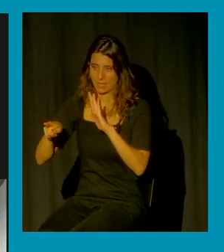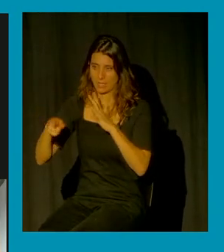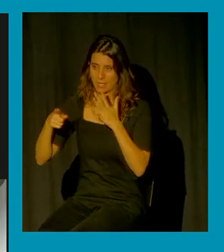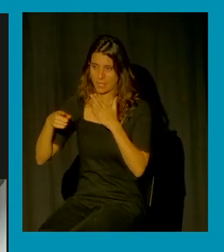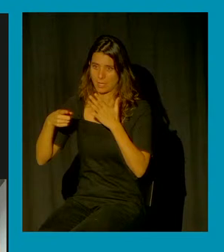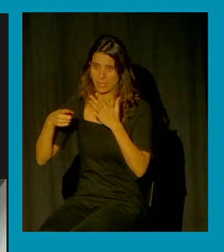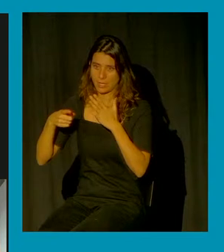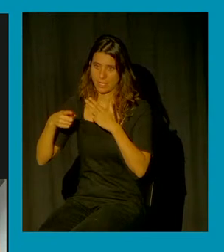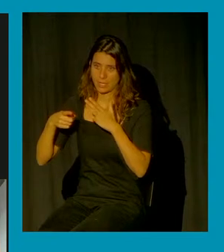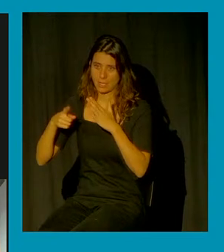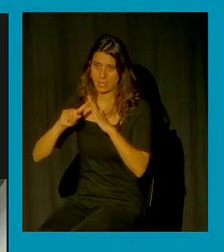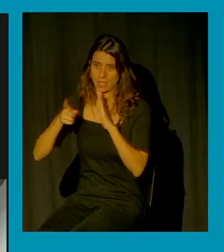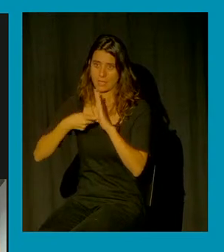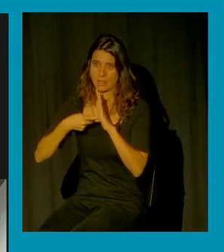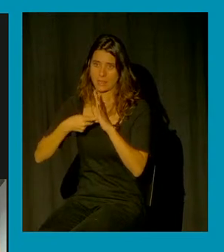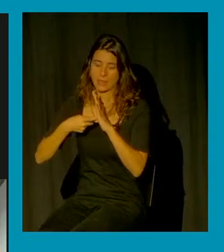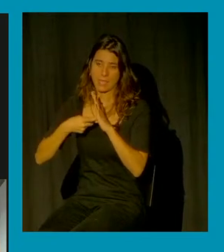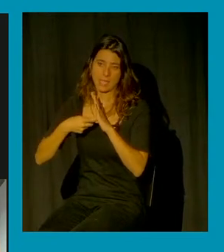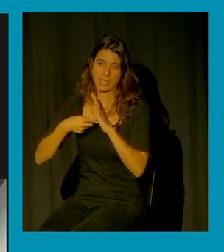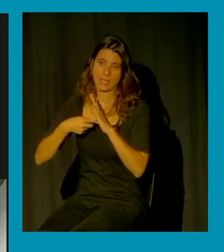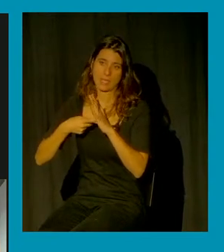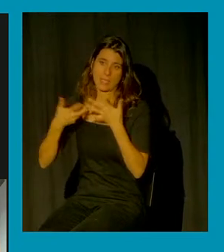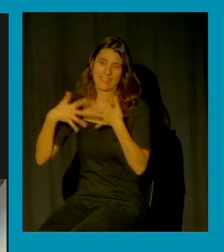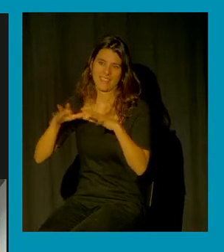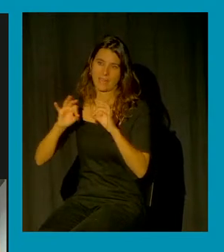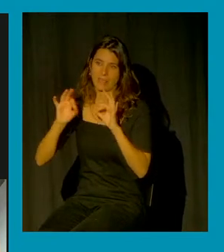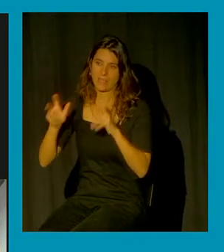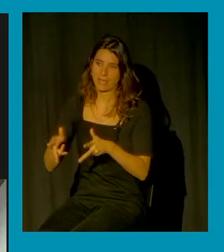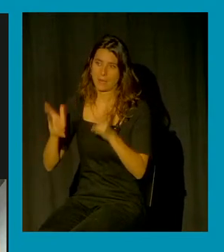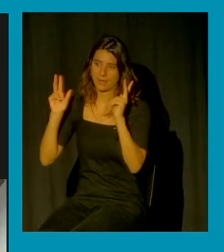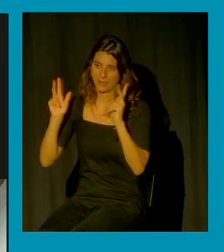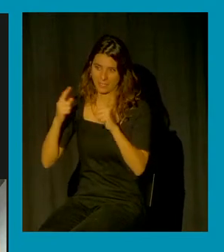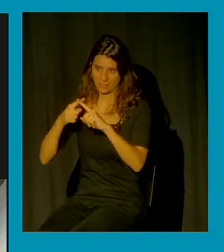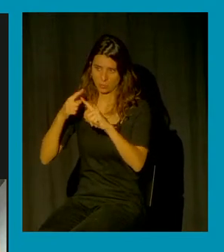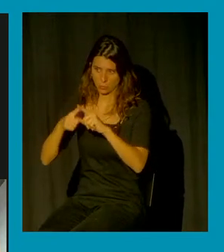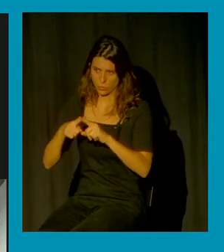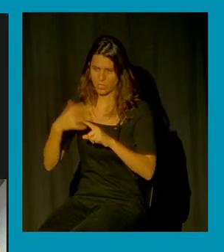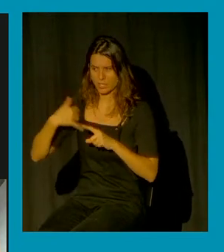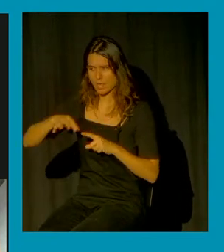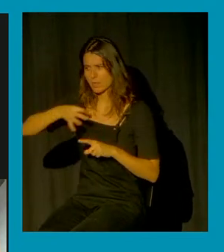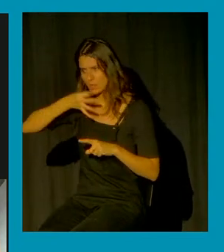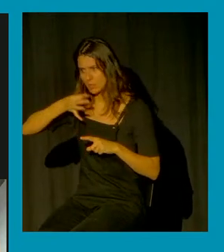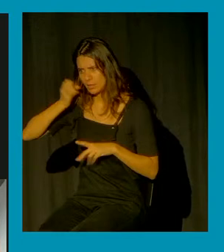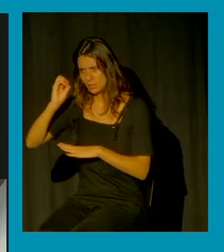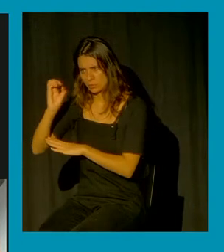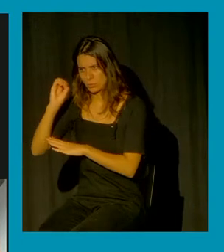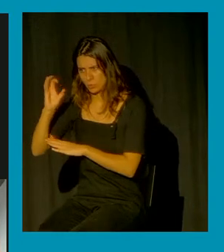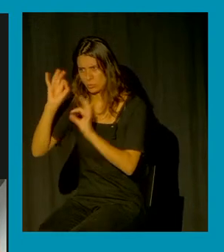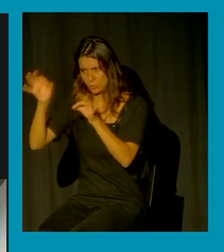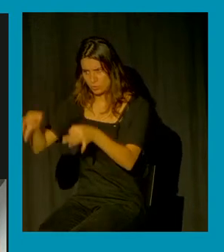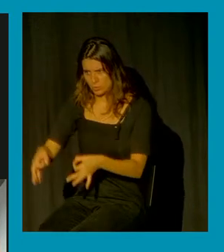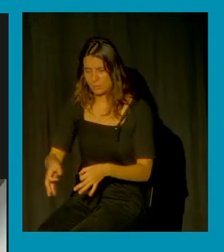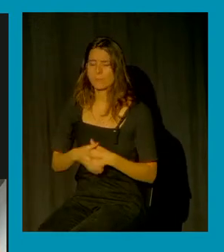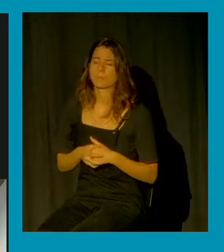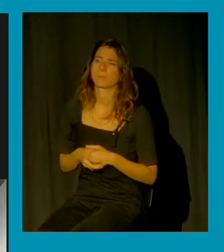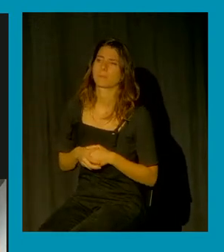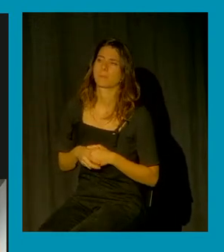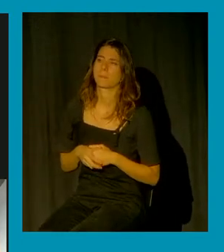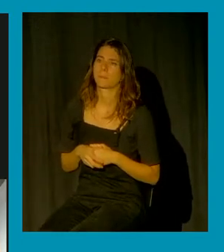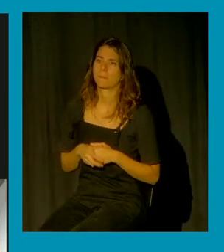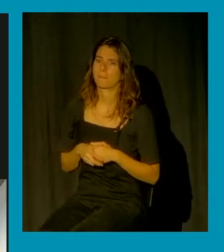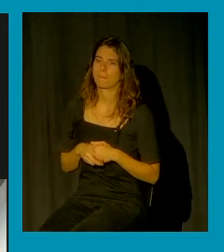sexual han aparecido un montón de discursos pero en esos discursos también podemos ver las representaciones ¿no? y